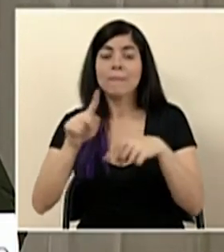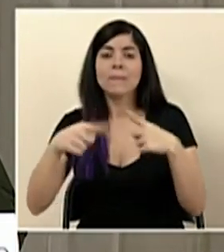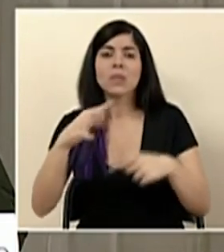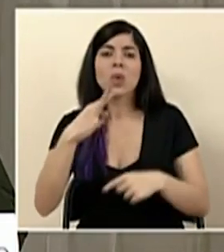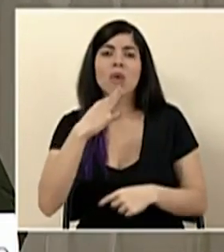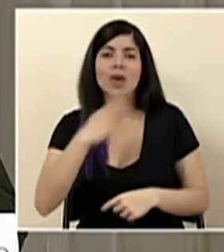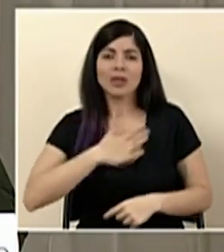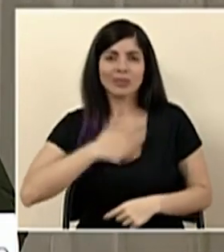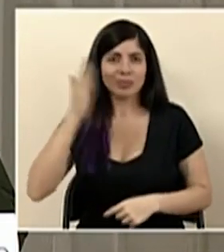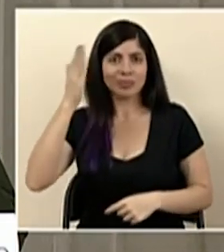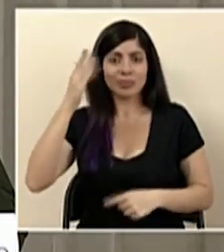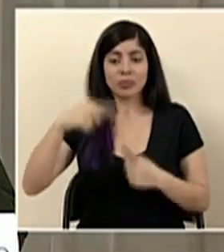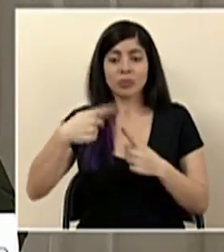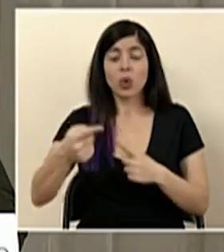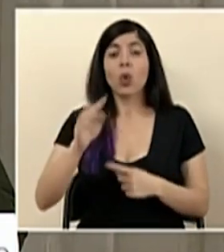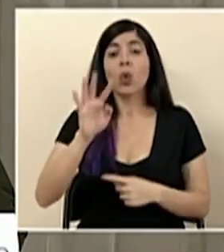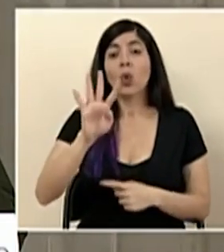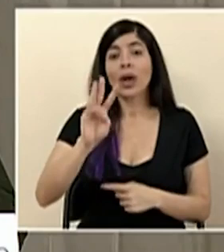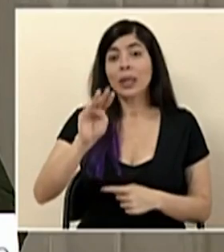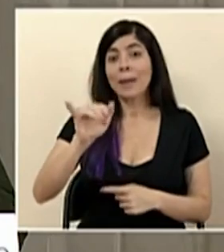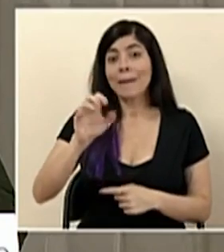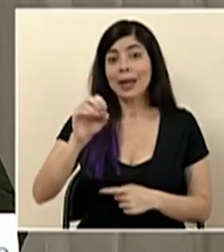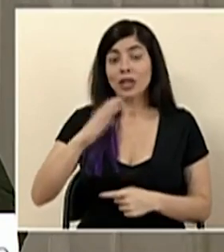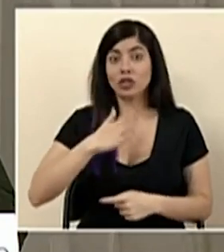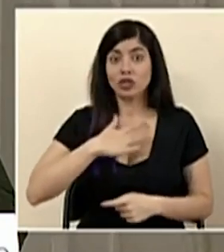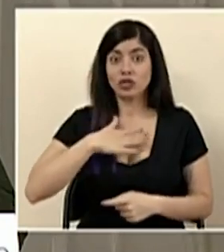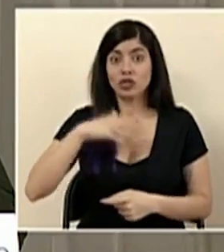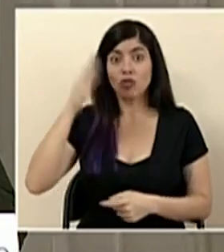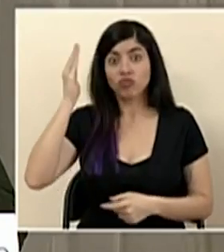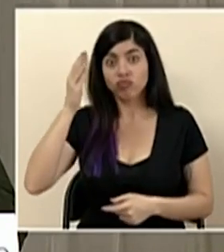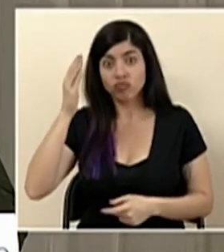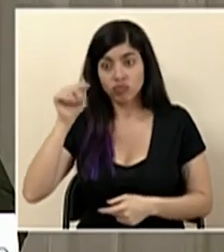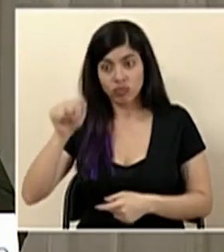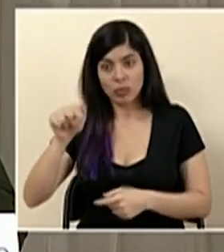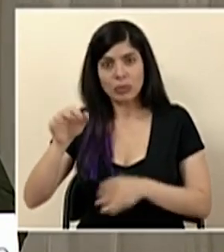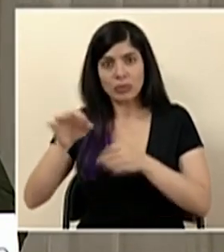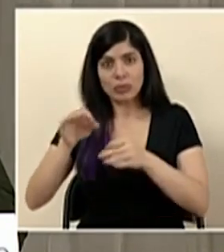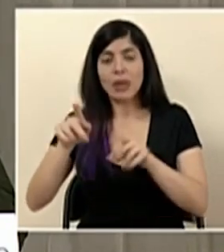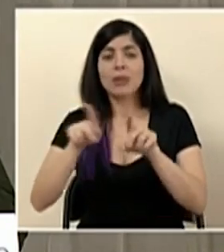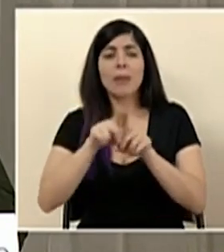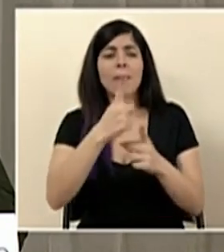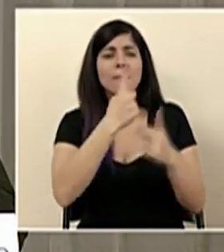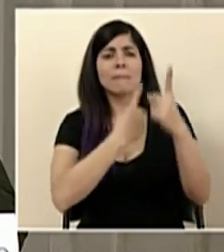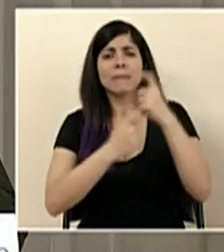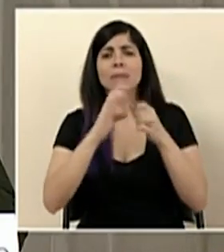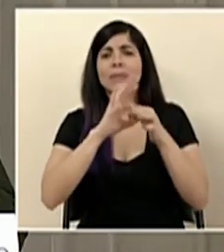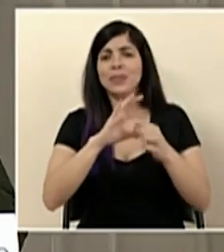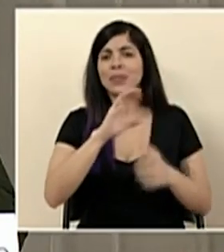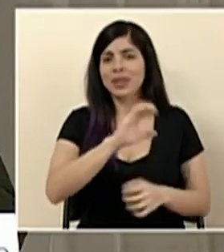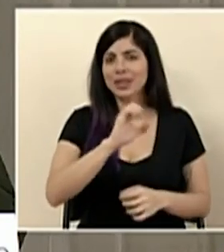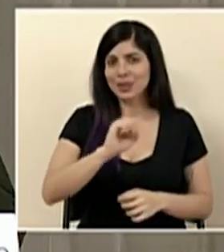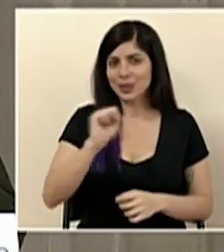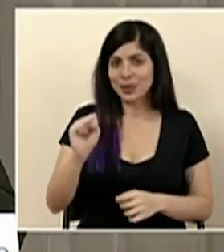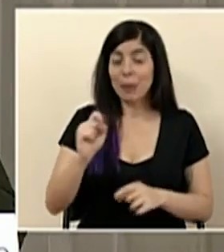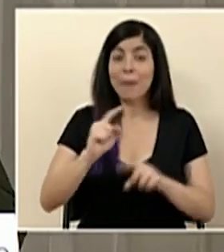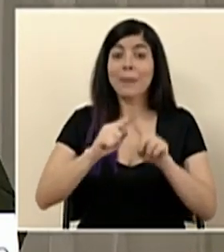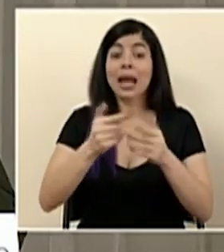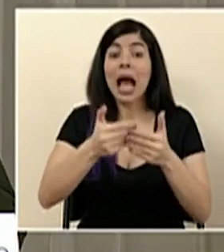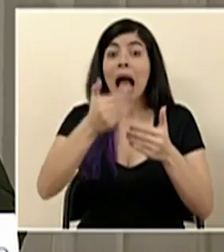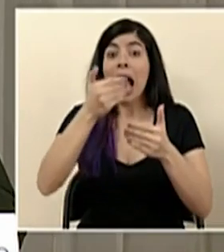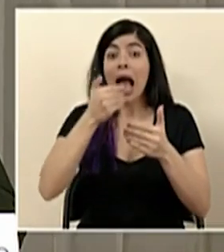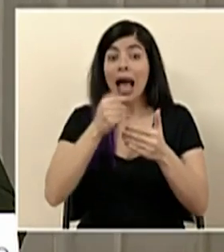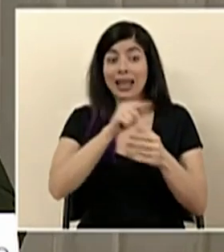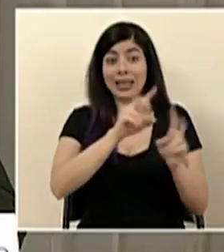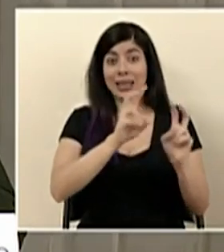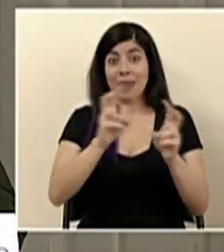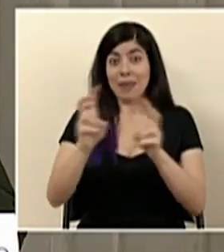a mi discurso del 4 de mayo y las consultas relacionadas con la Caja Costarricense del Seguro Social. Pero antes de hablar de esos